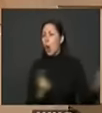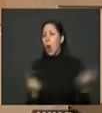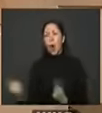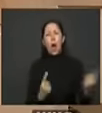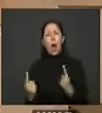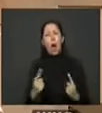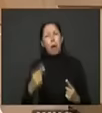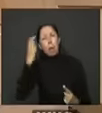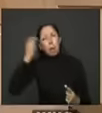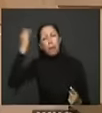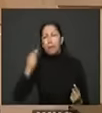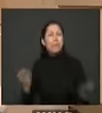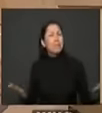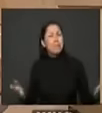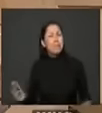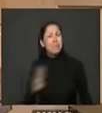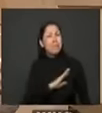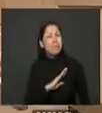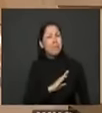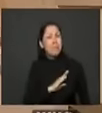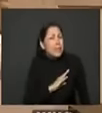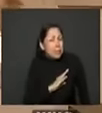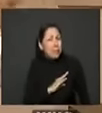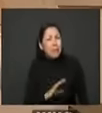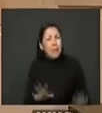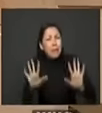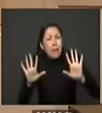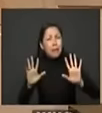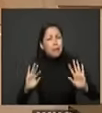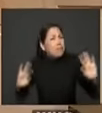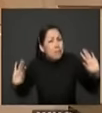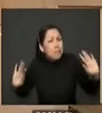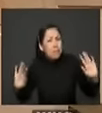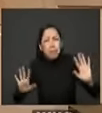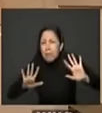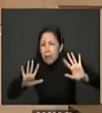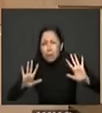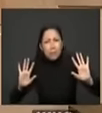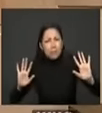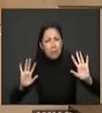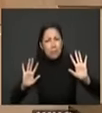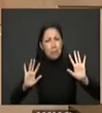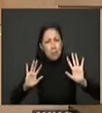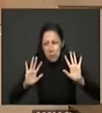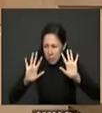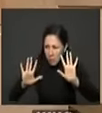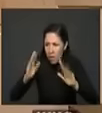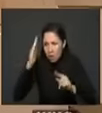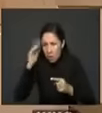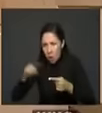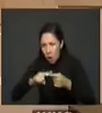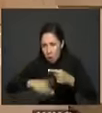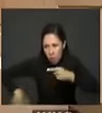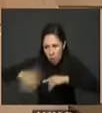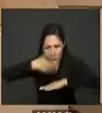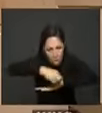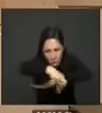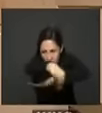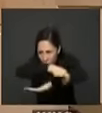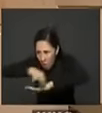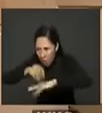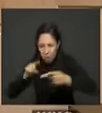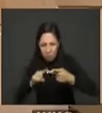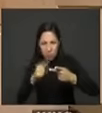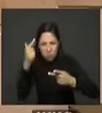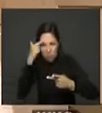alcaldía de la Colombia rural necesita 10 técnicos con eso volaría 10 técnicos que sepan leer el catastro formular proyectos